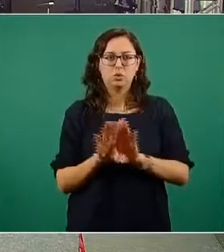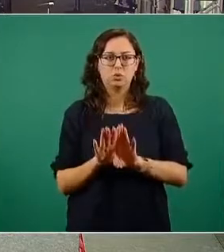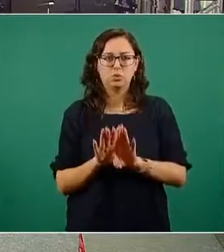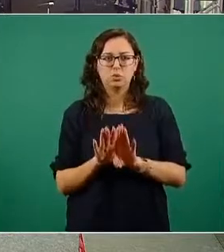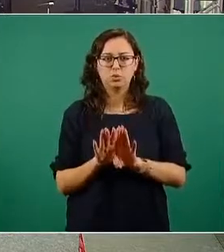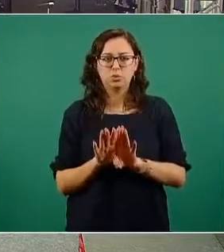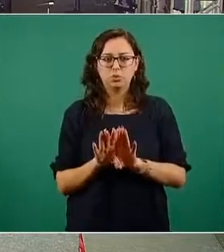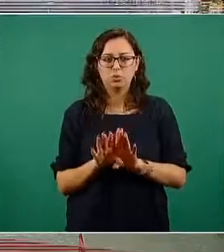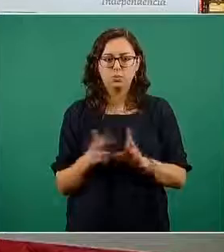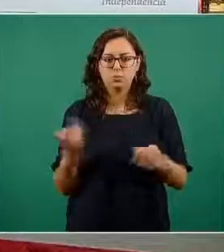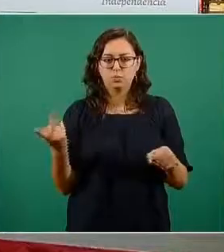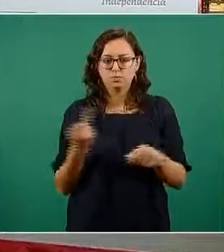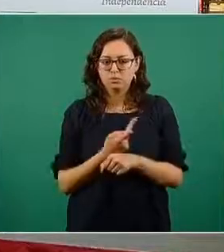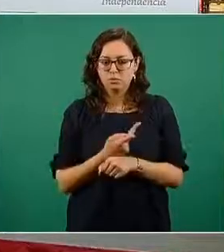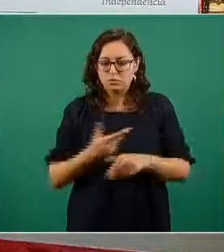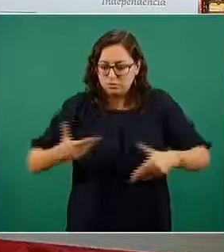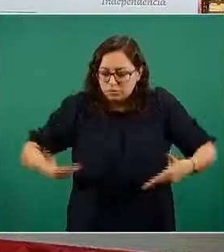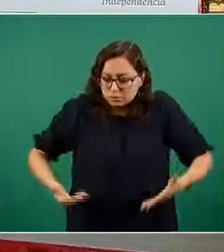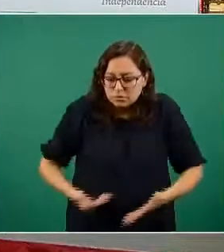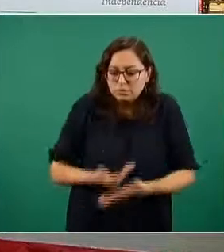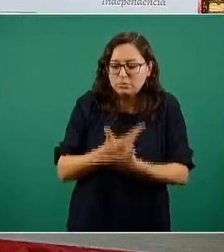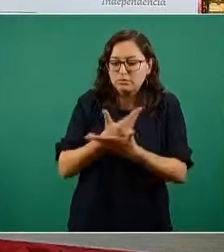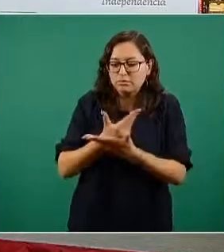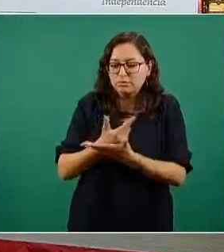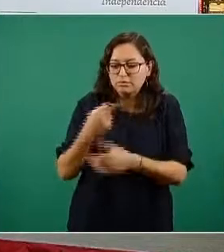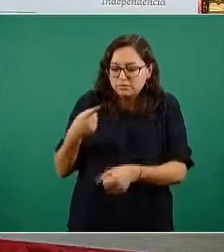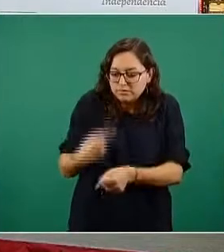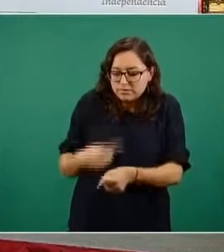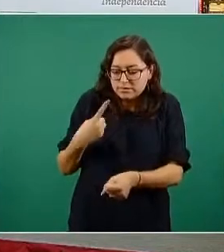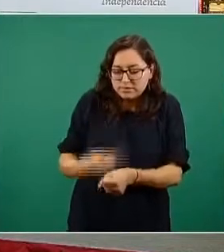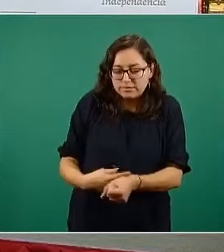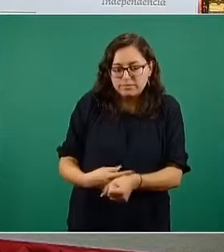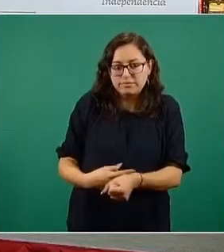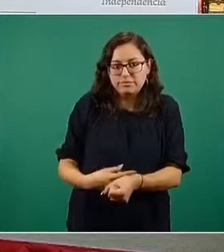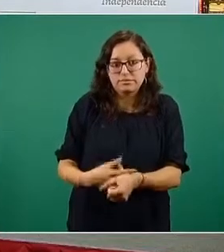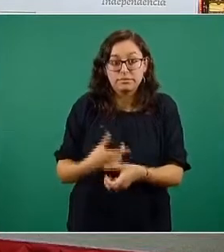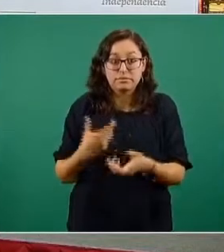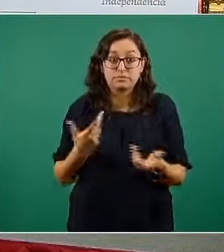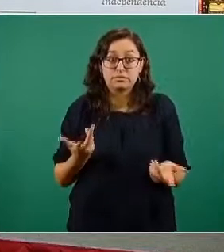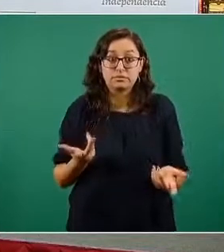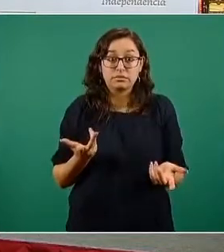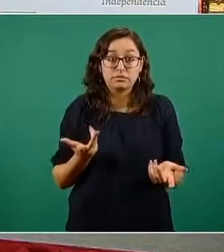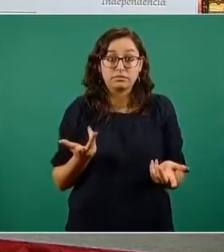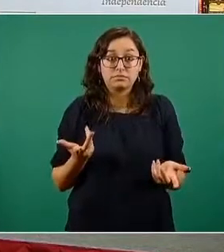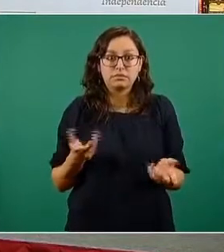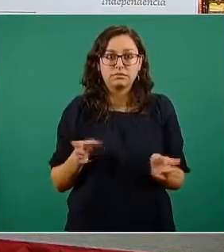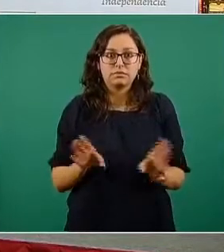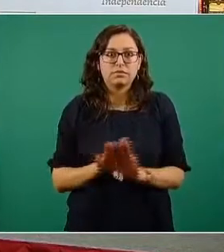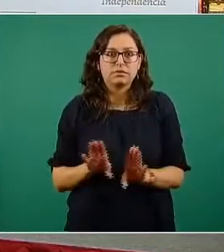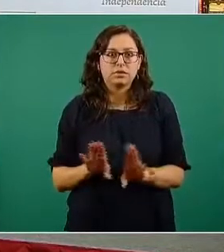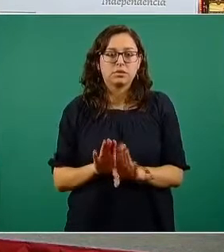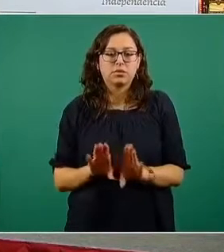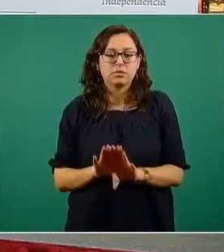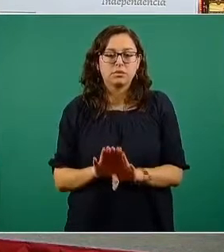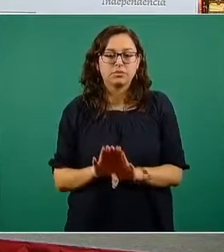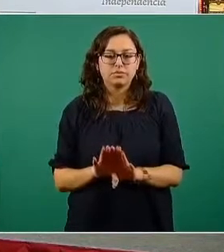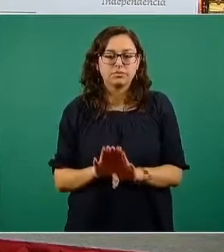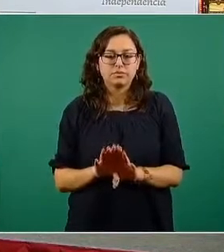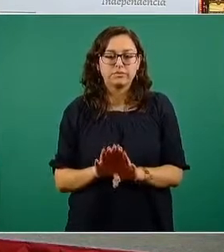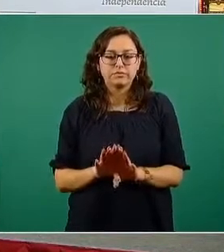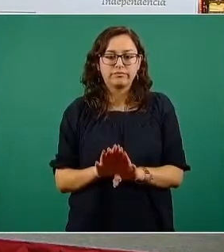pues una persona recién nacida también se pueda infectar que nos habla sobre todo de pues